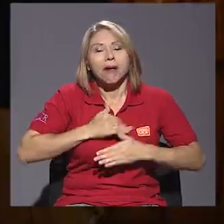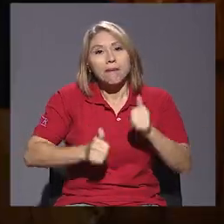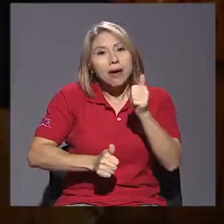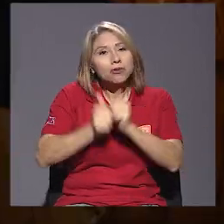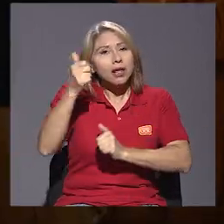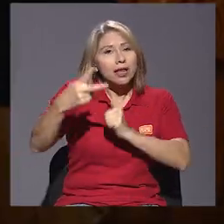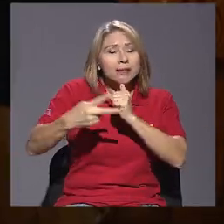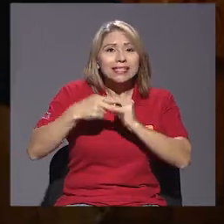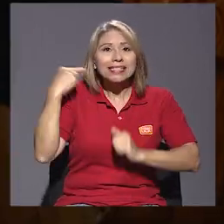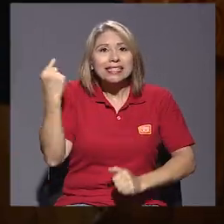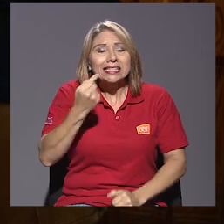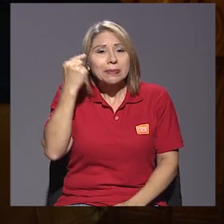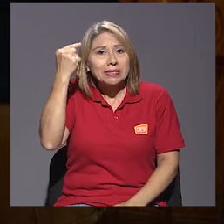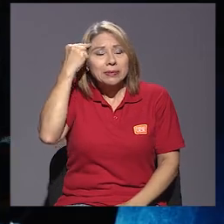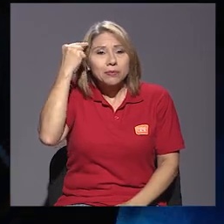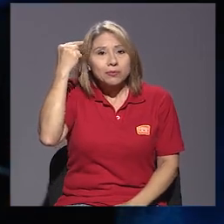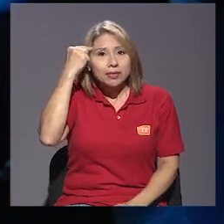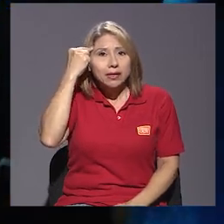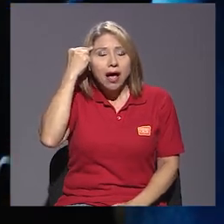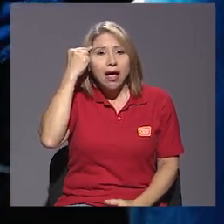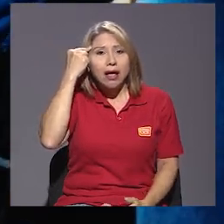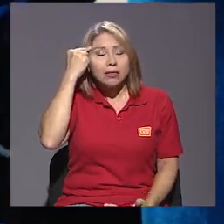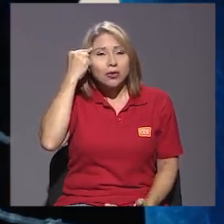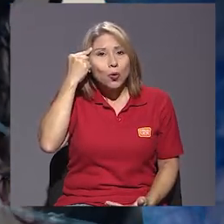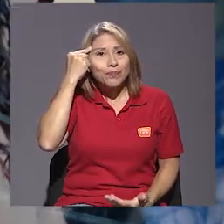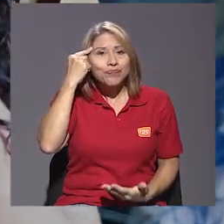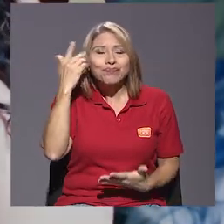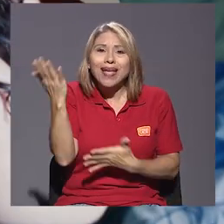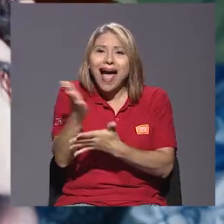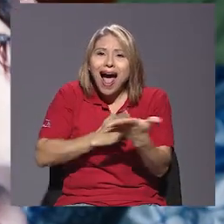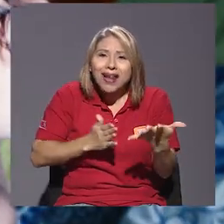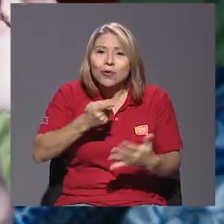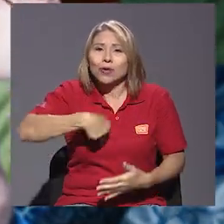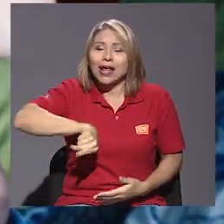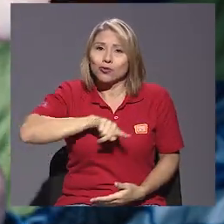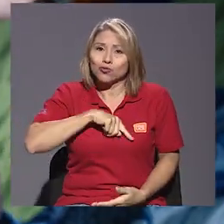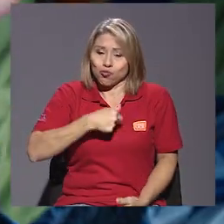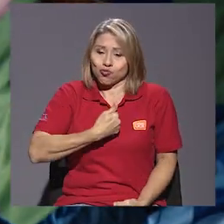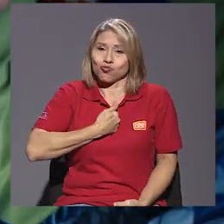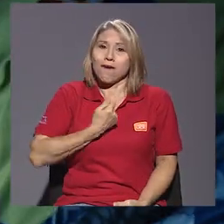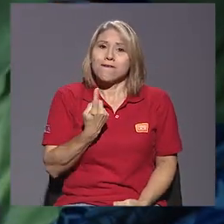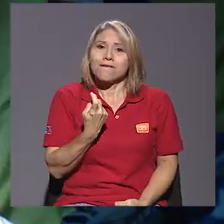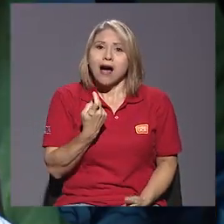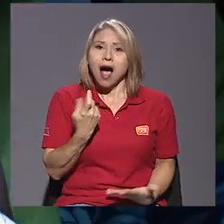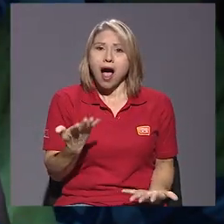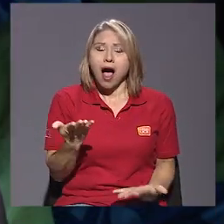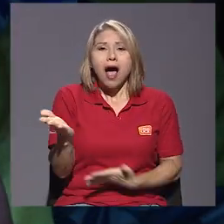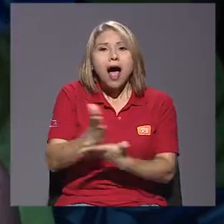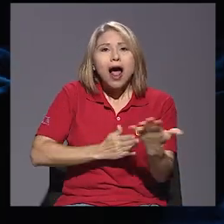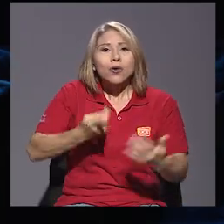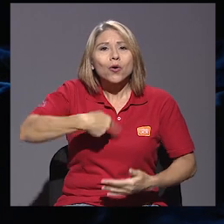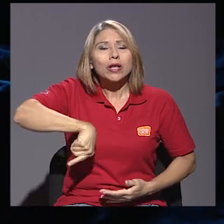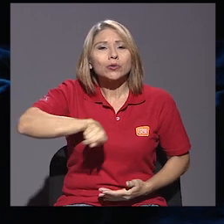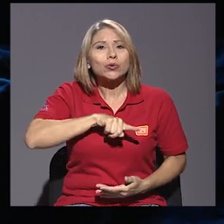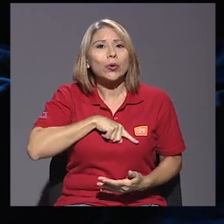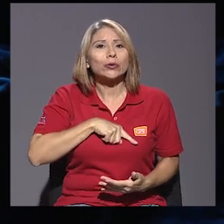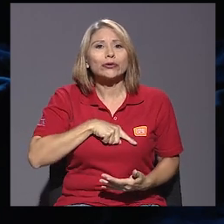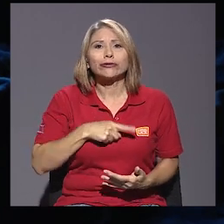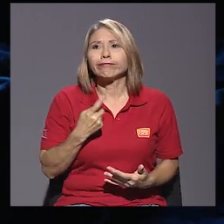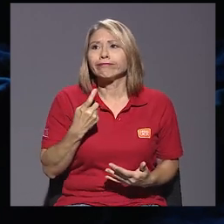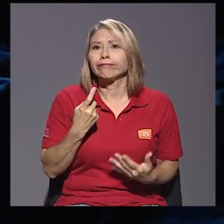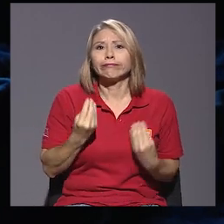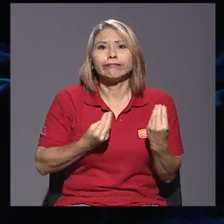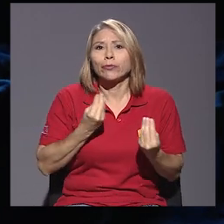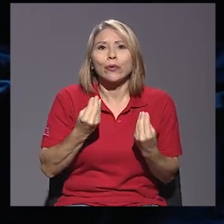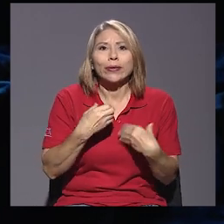siempre estamos pensando que hay algo que nos falta, hay algo que no estamos haciendo